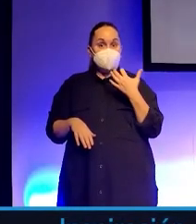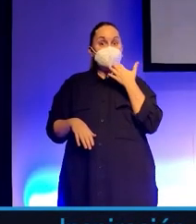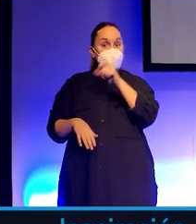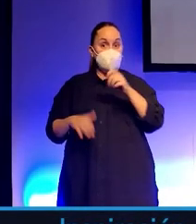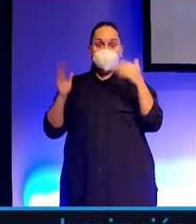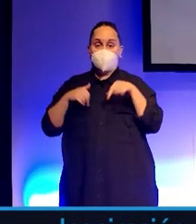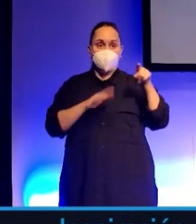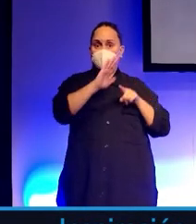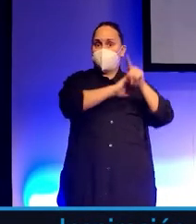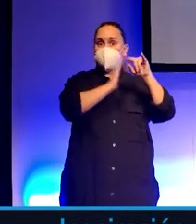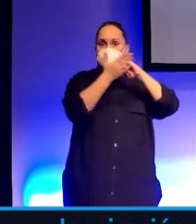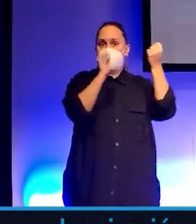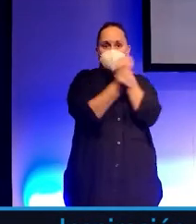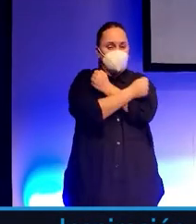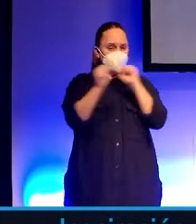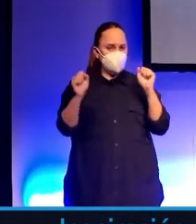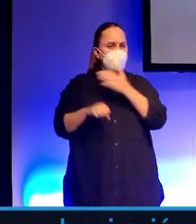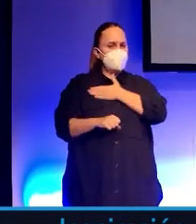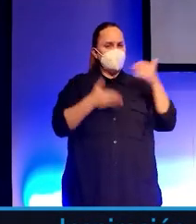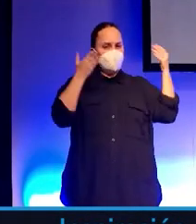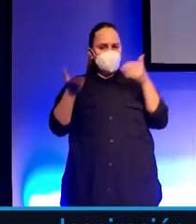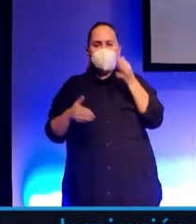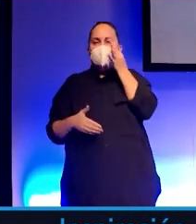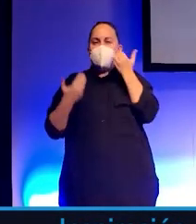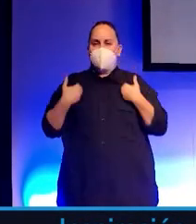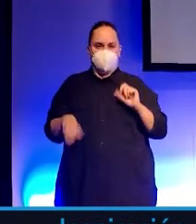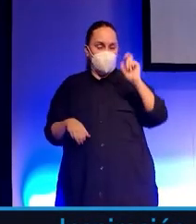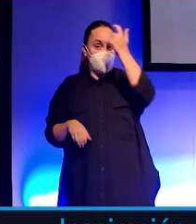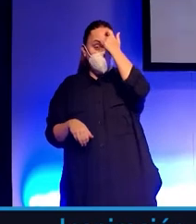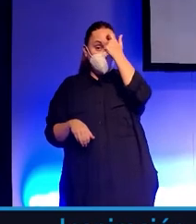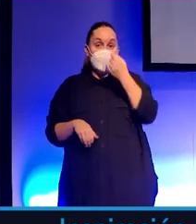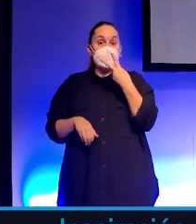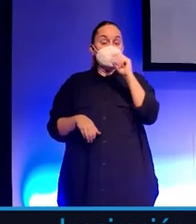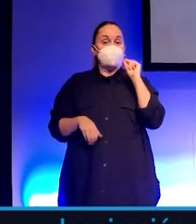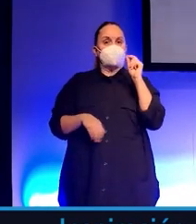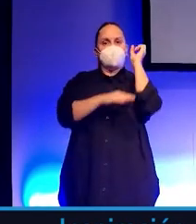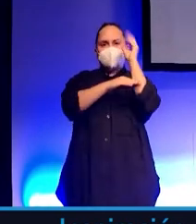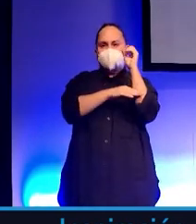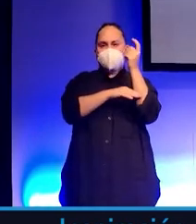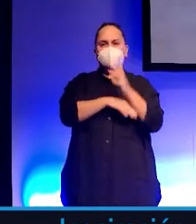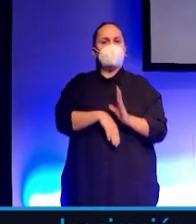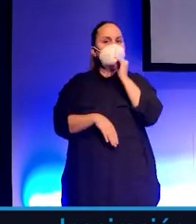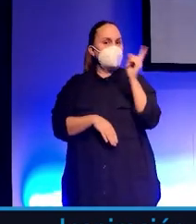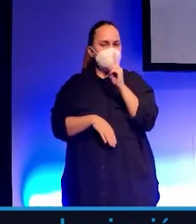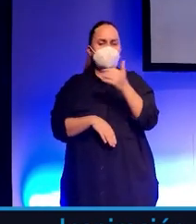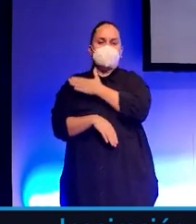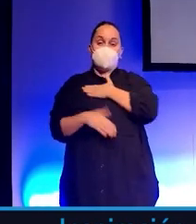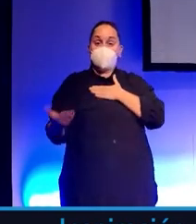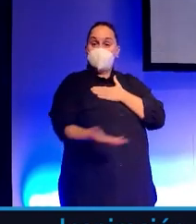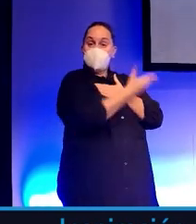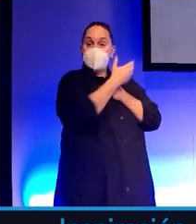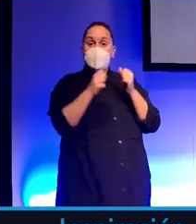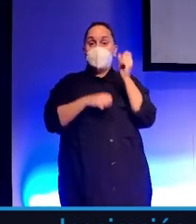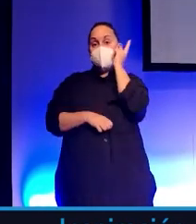y como seguramente en 20 minutos o un poquito menos no me entre todo lo que quiero compartir con ustedes, si quieren sacar con su teléfono una captura en la